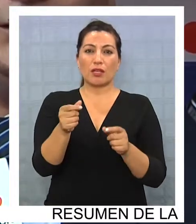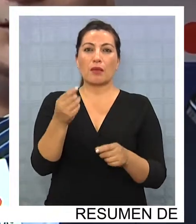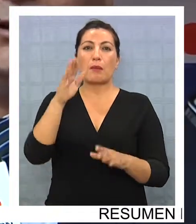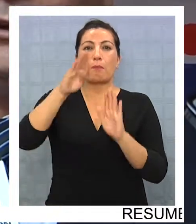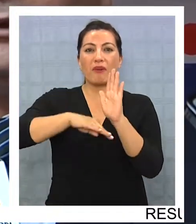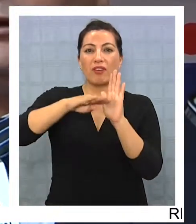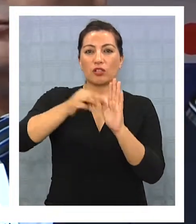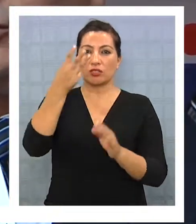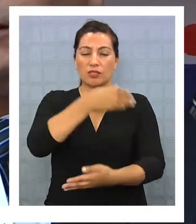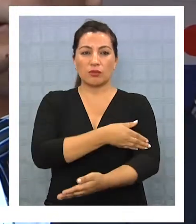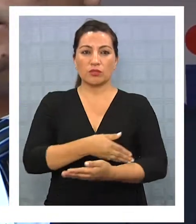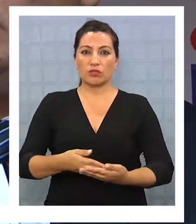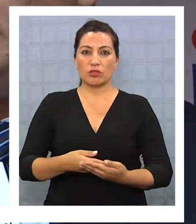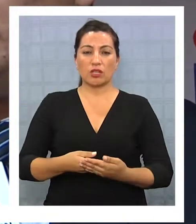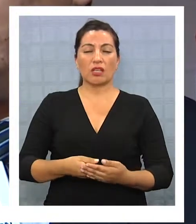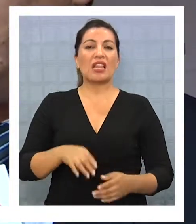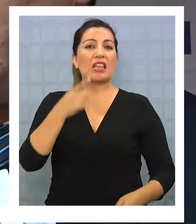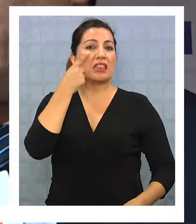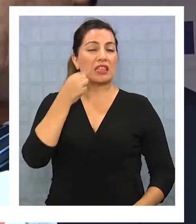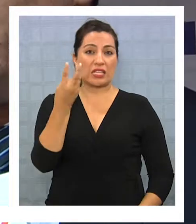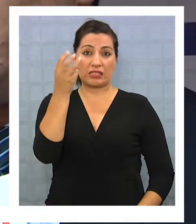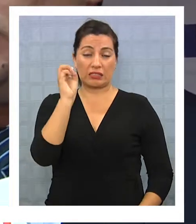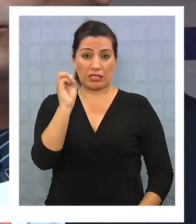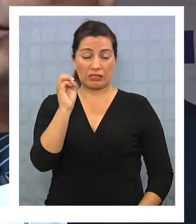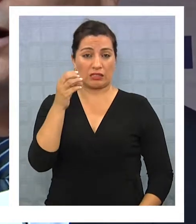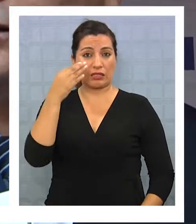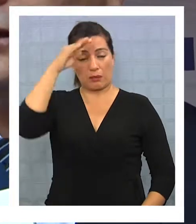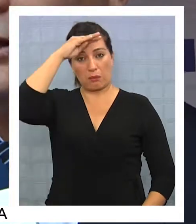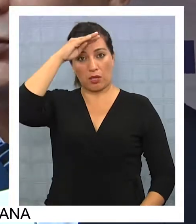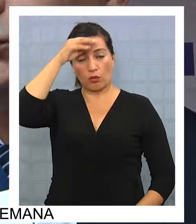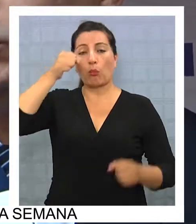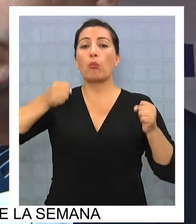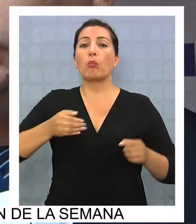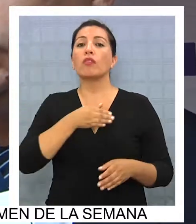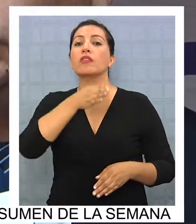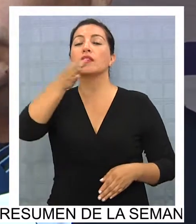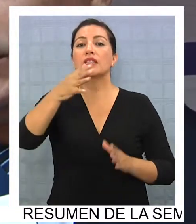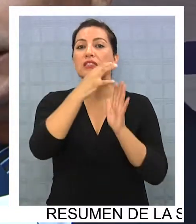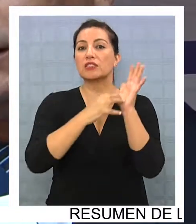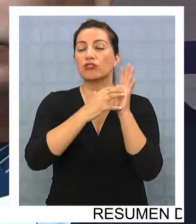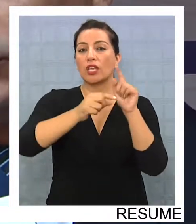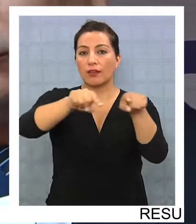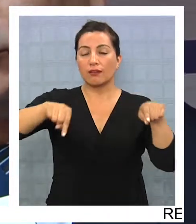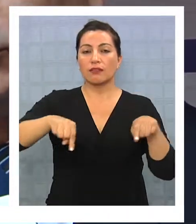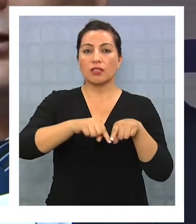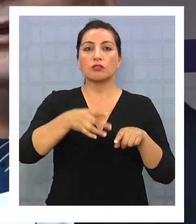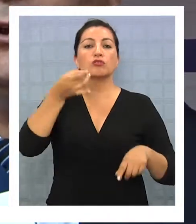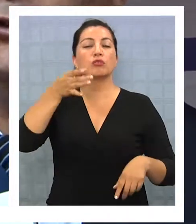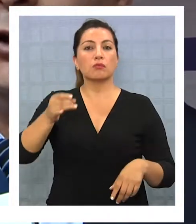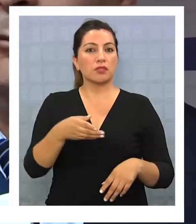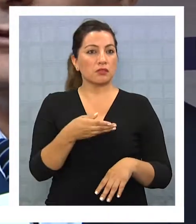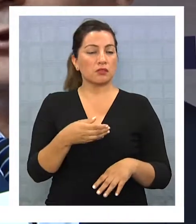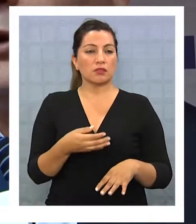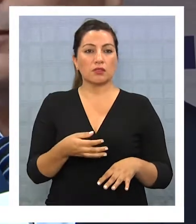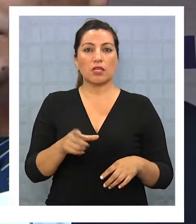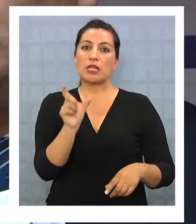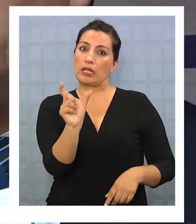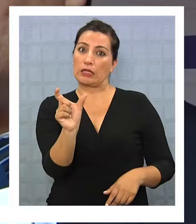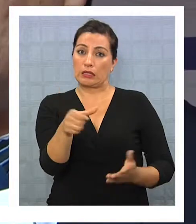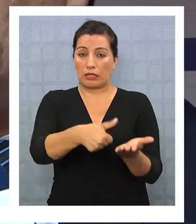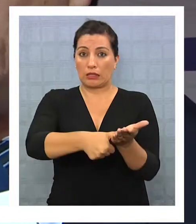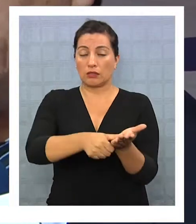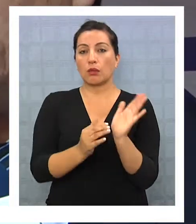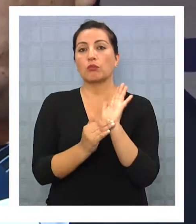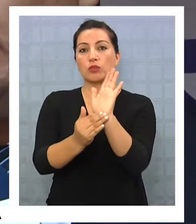a 3 millones. Pueden ir a partir del día 30 de mayo a retirar sus devoluciones solamente con la